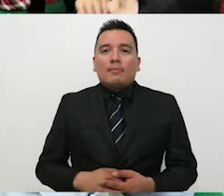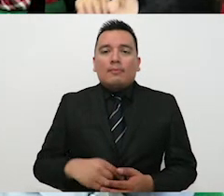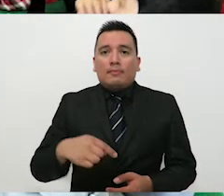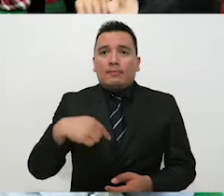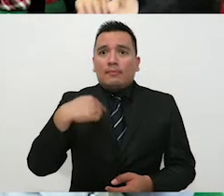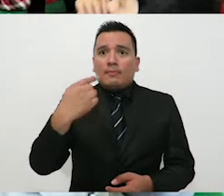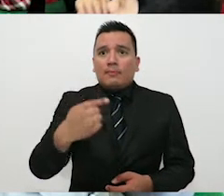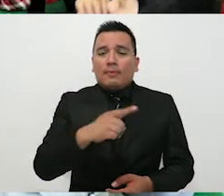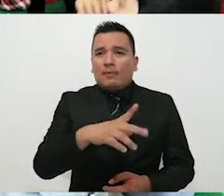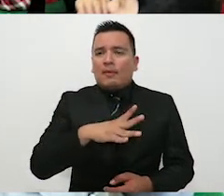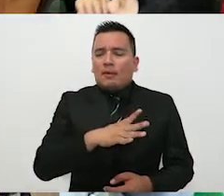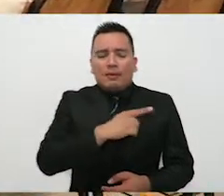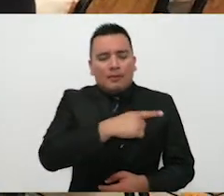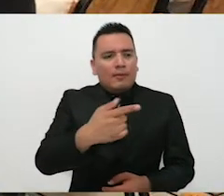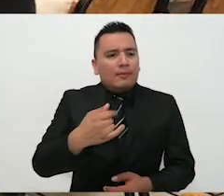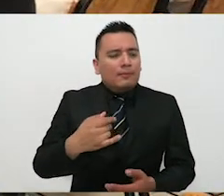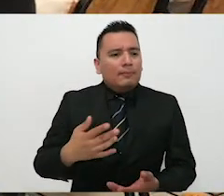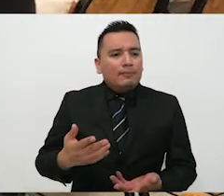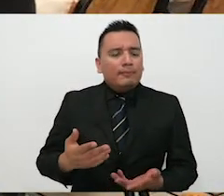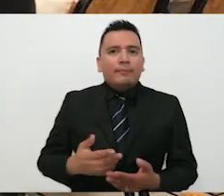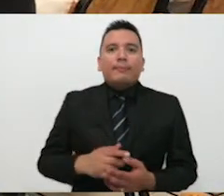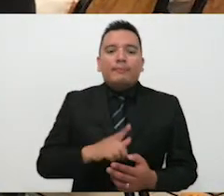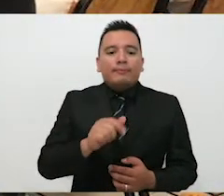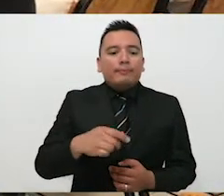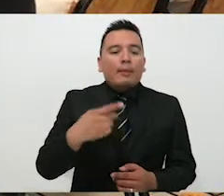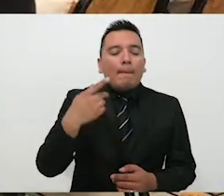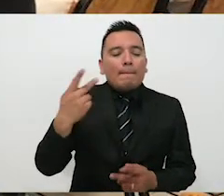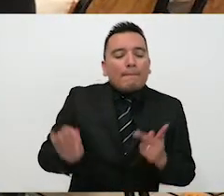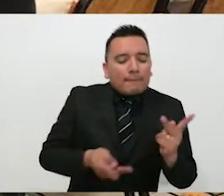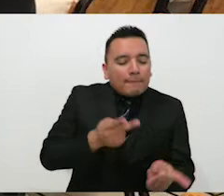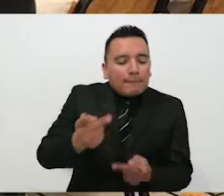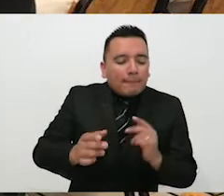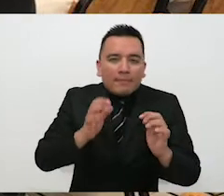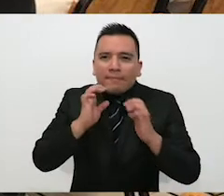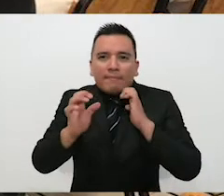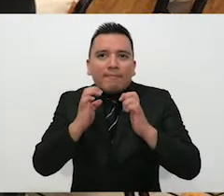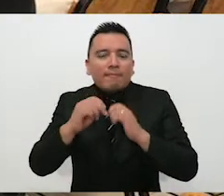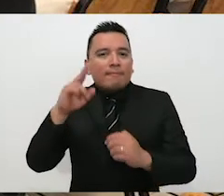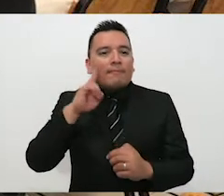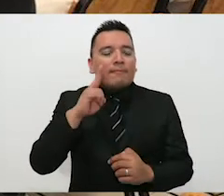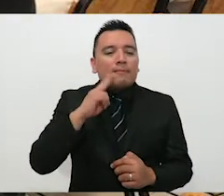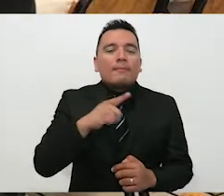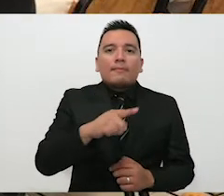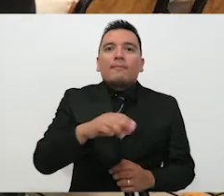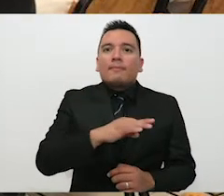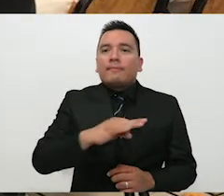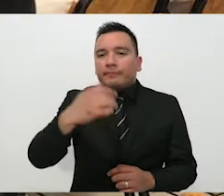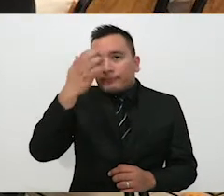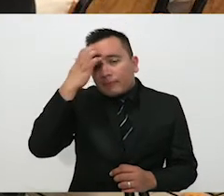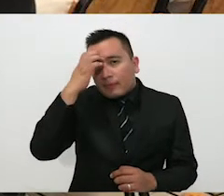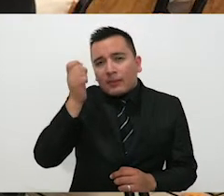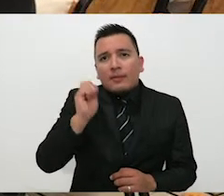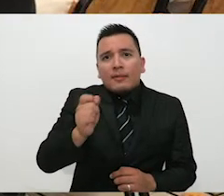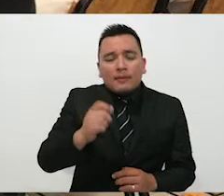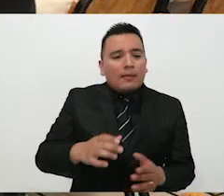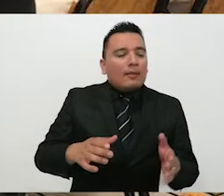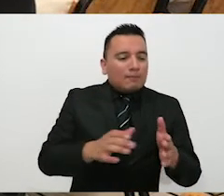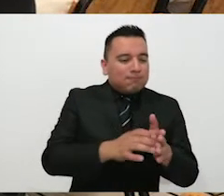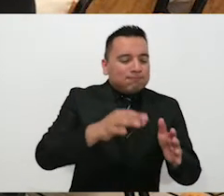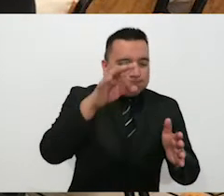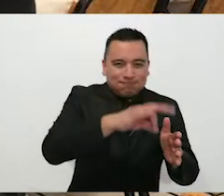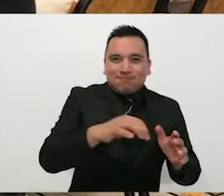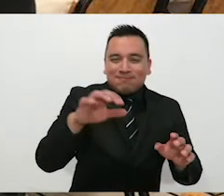se da toda esta plática, se les aplica también una encuesta, en donde ellos pueden conocer de primera mano lo que es utilizar la urna electrónica,